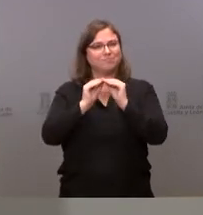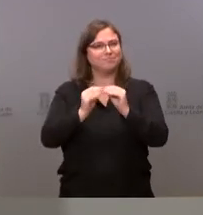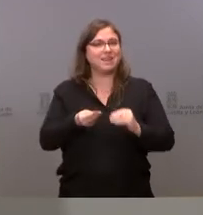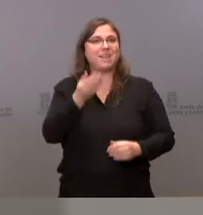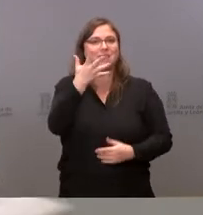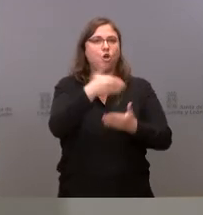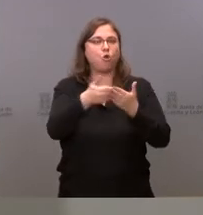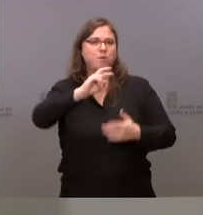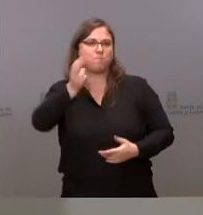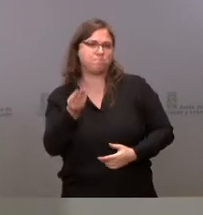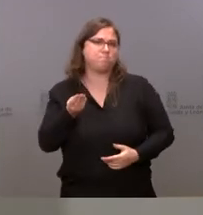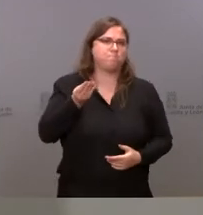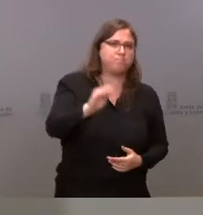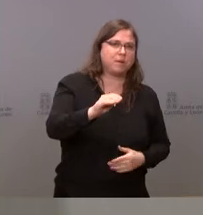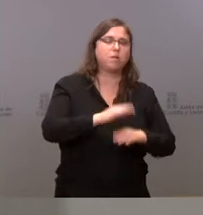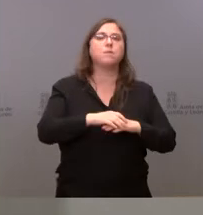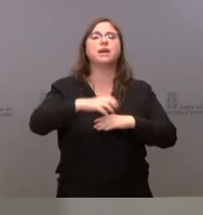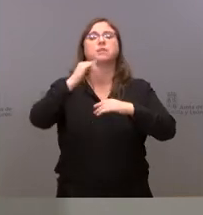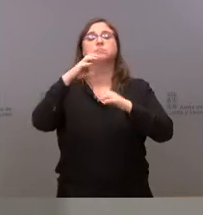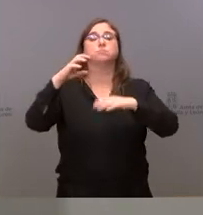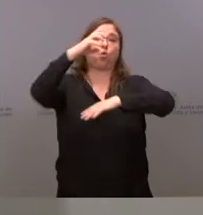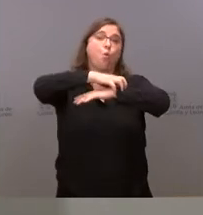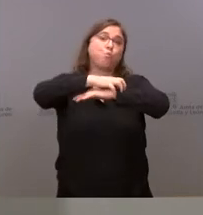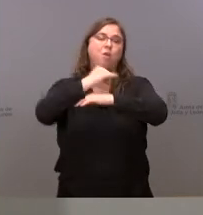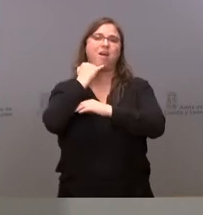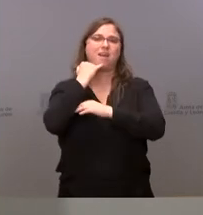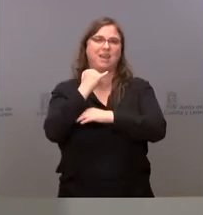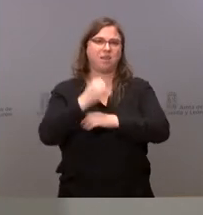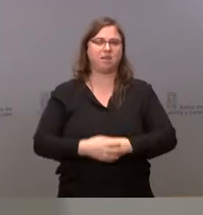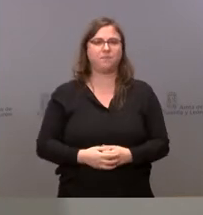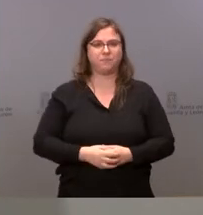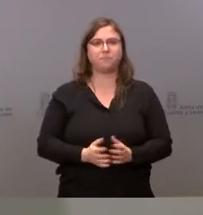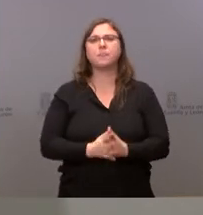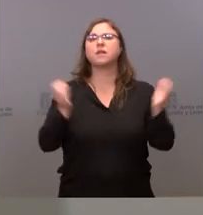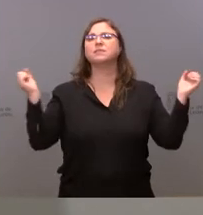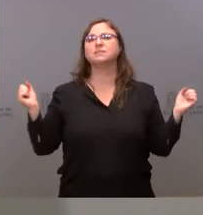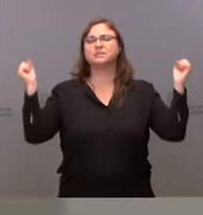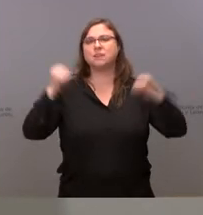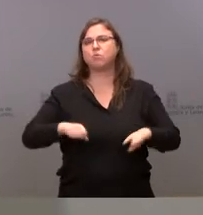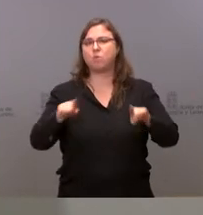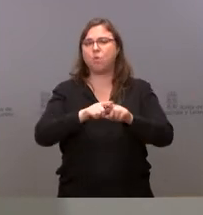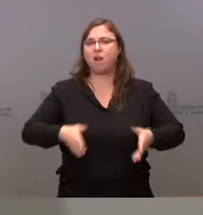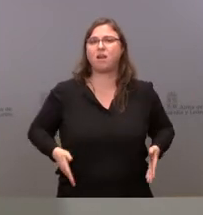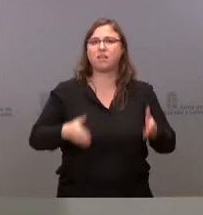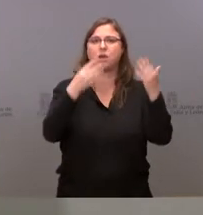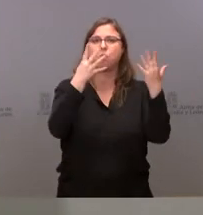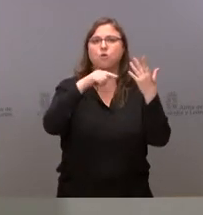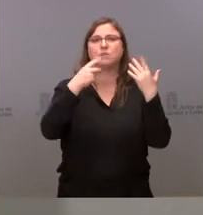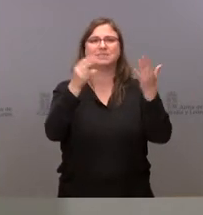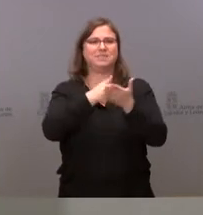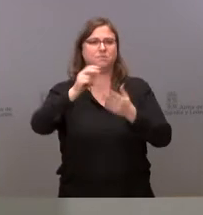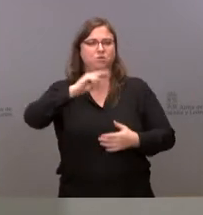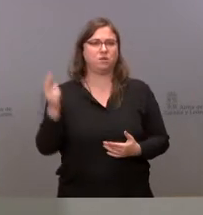millones de euros para la cúpula de la energía. Se aprueban, en relación con las carreteras, 9,7 millones de euros